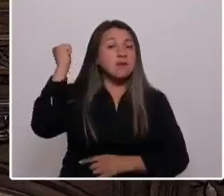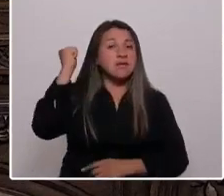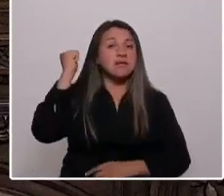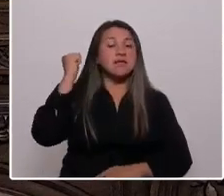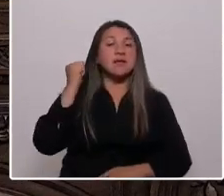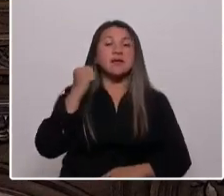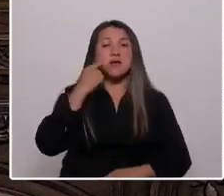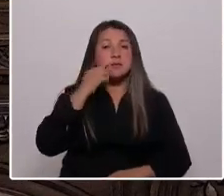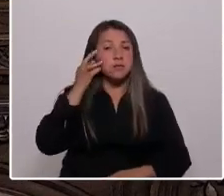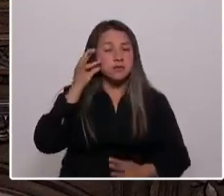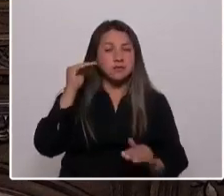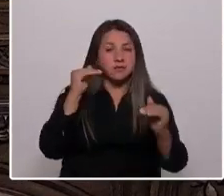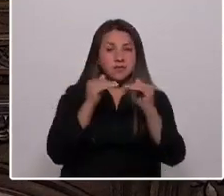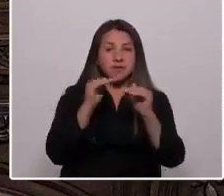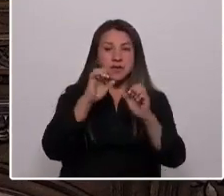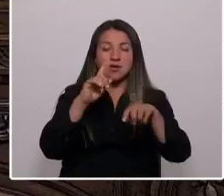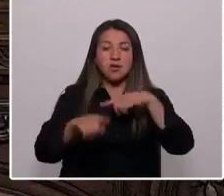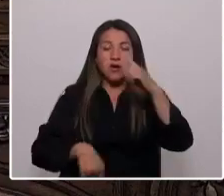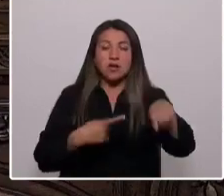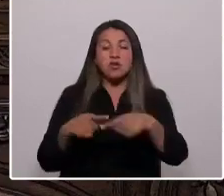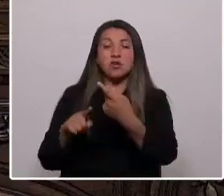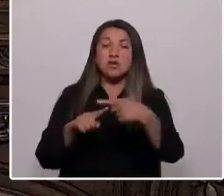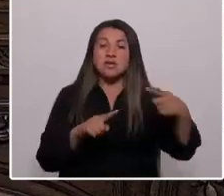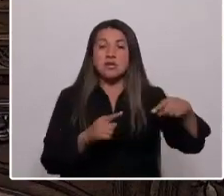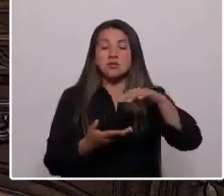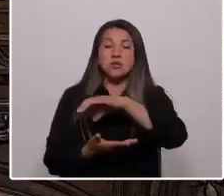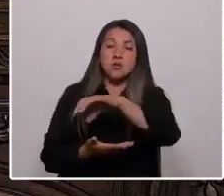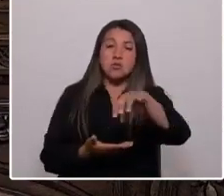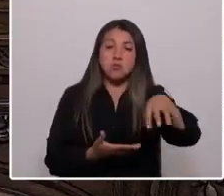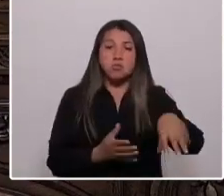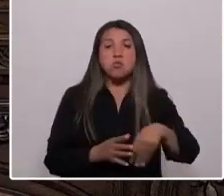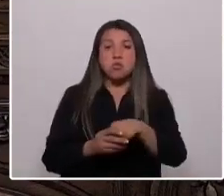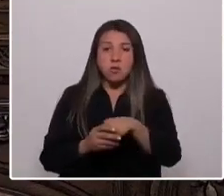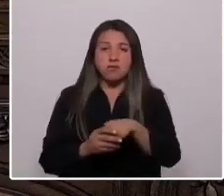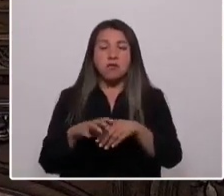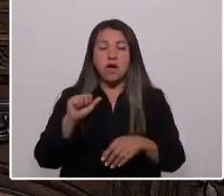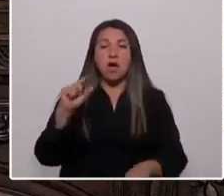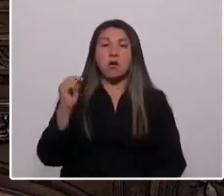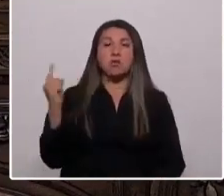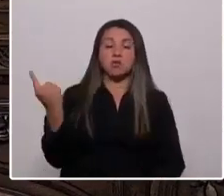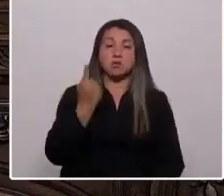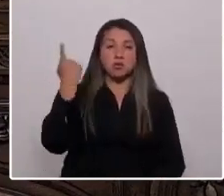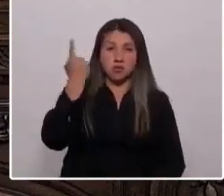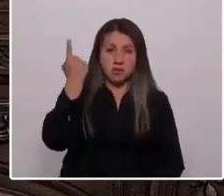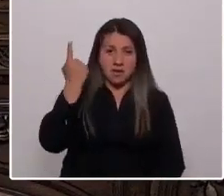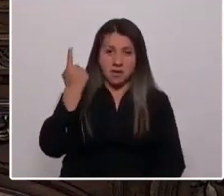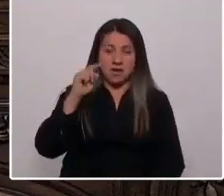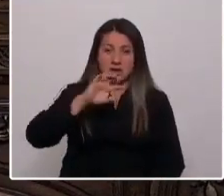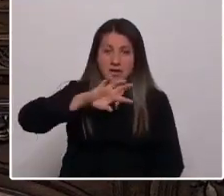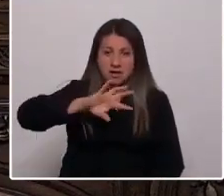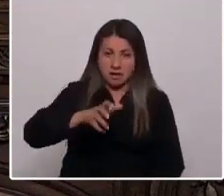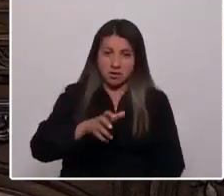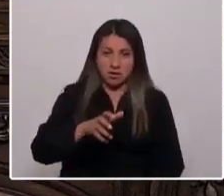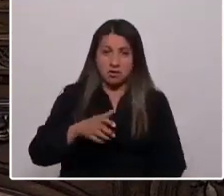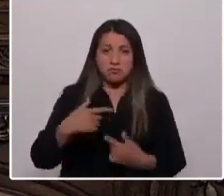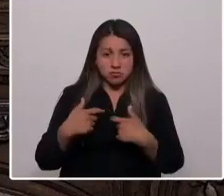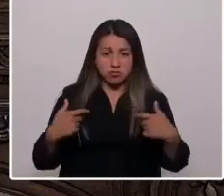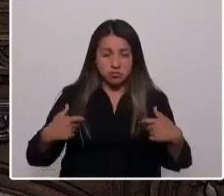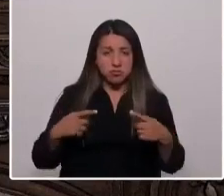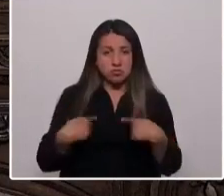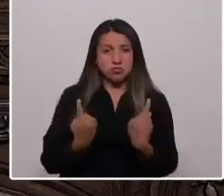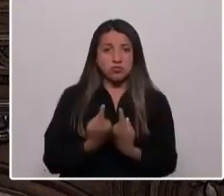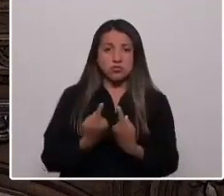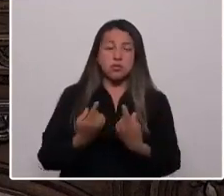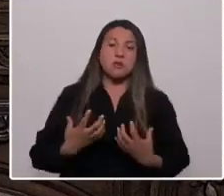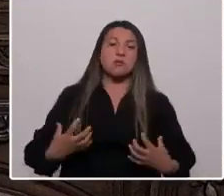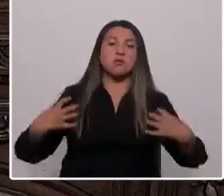ecológico, plurinacional, democrático y de autonomía regionales, pues somos los responsables de reemplazar la